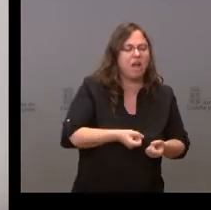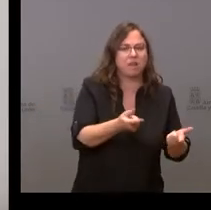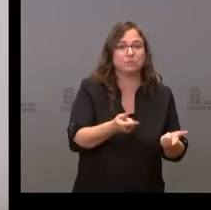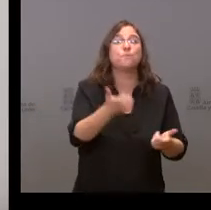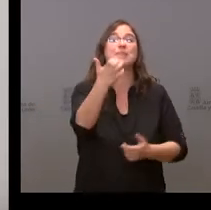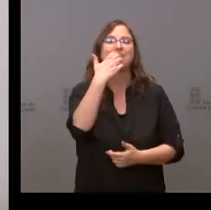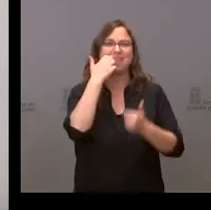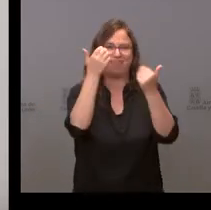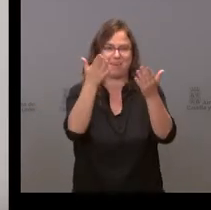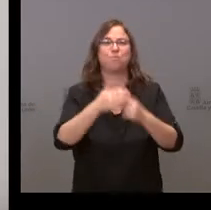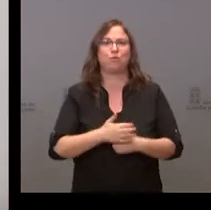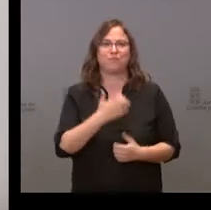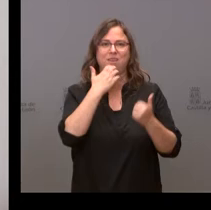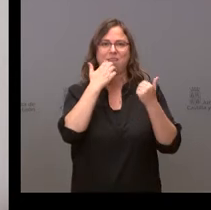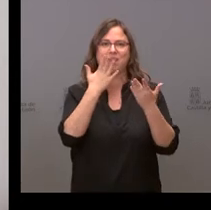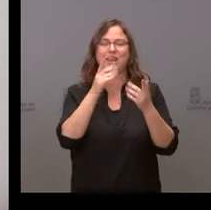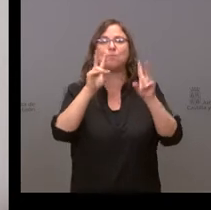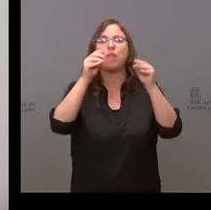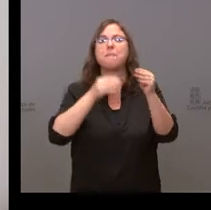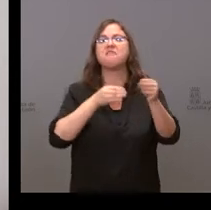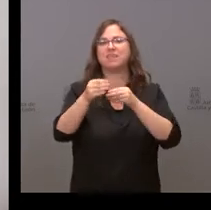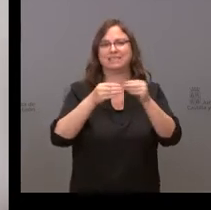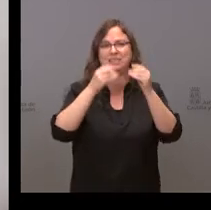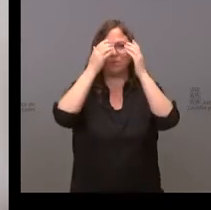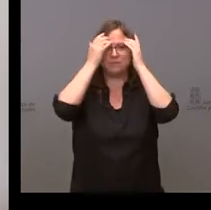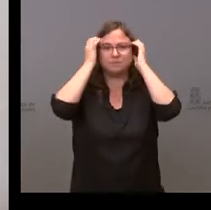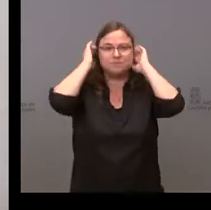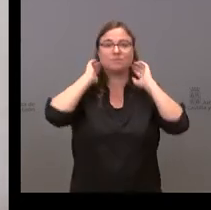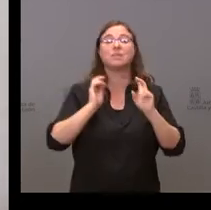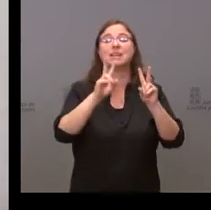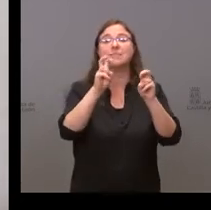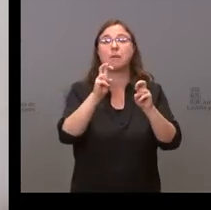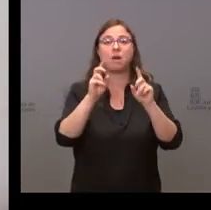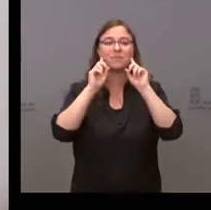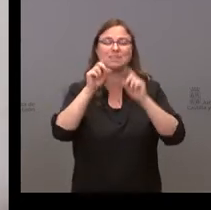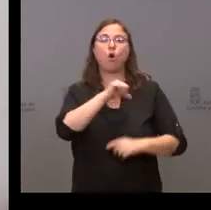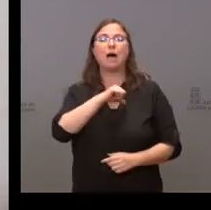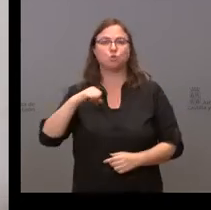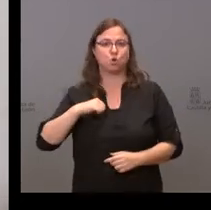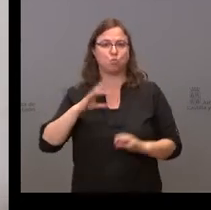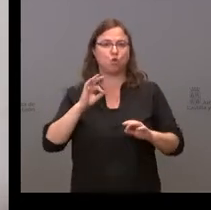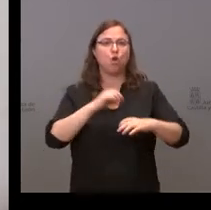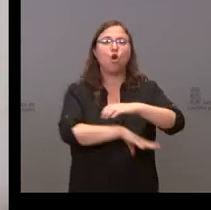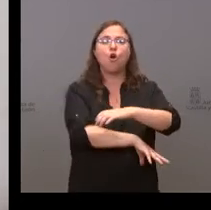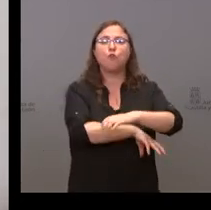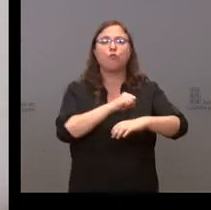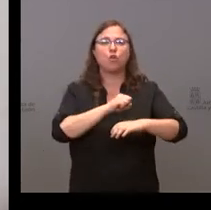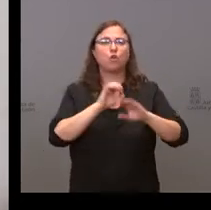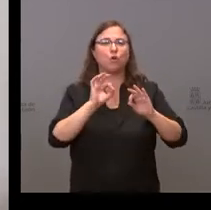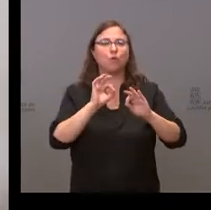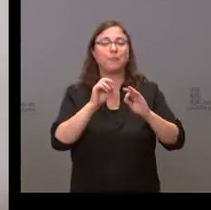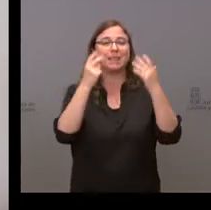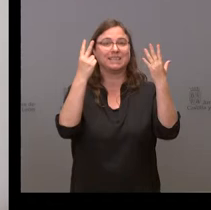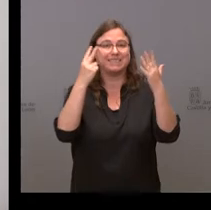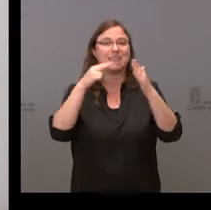voy a poner un ejemplo respecto de la flexibilidad. Respecto de los autónomos, el fondo de 7.000